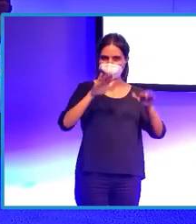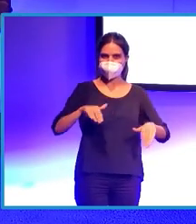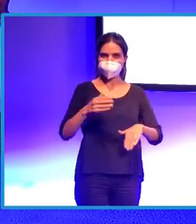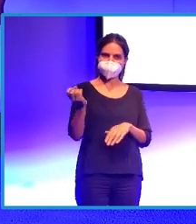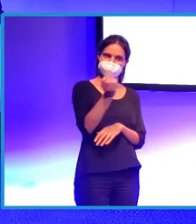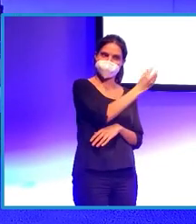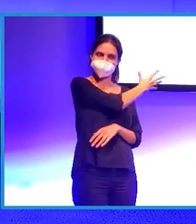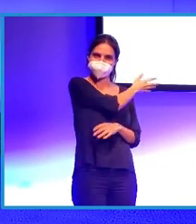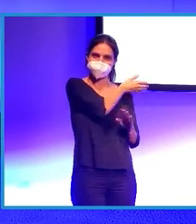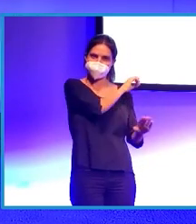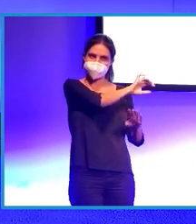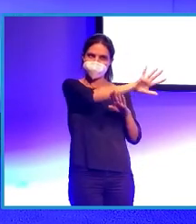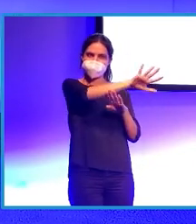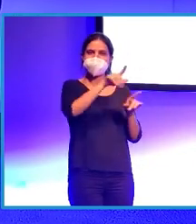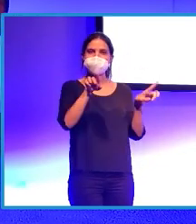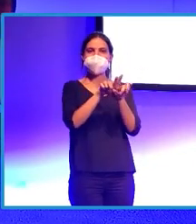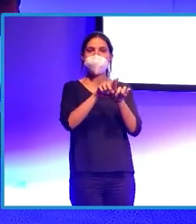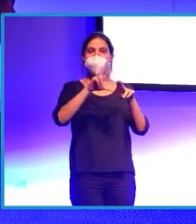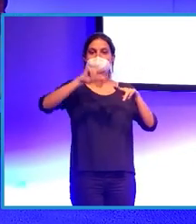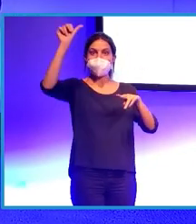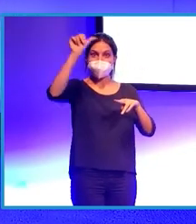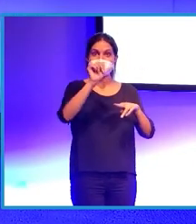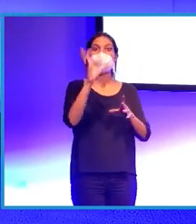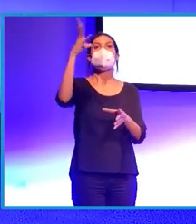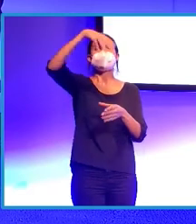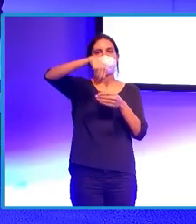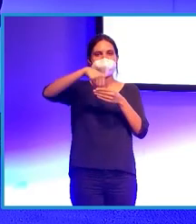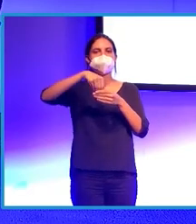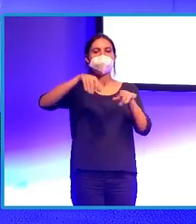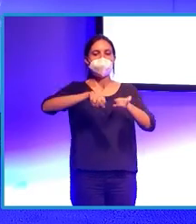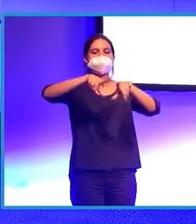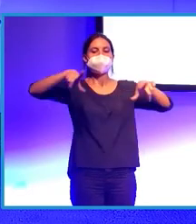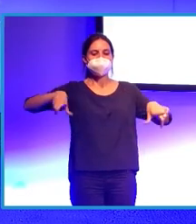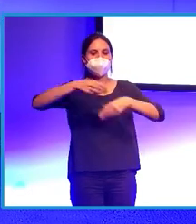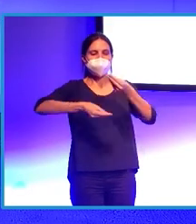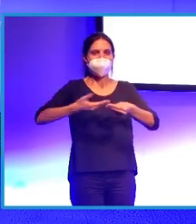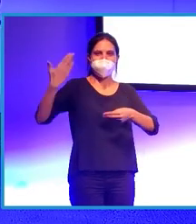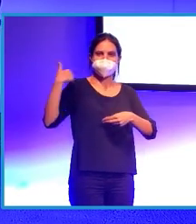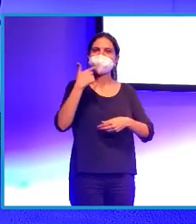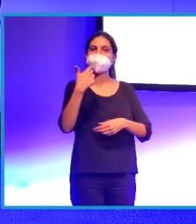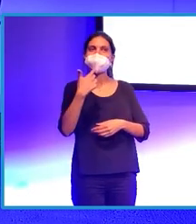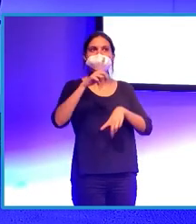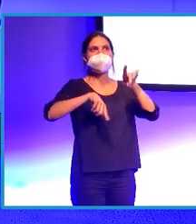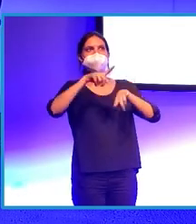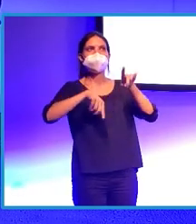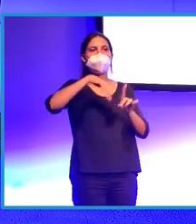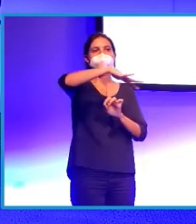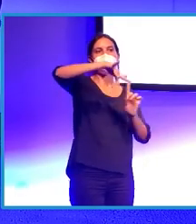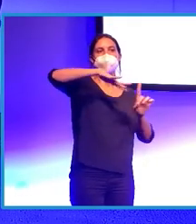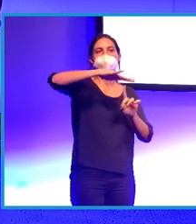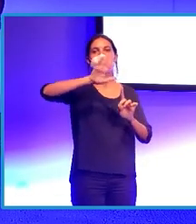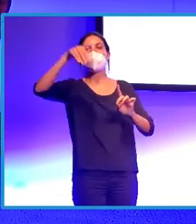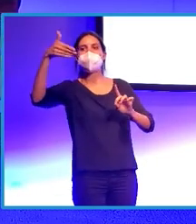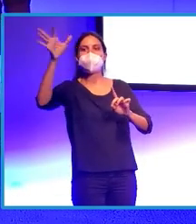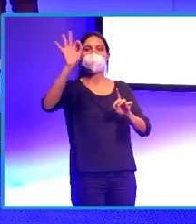un vídeo que hemos hecho dentro del plató. Antes les decía que teníamos que mirar el entorno si lo hacíamos fuera o lo hacíamos en el plató.